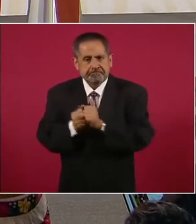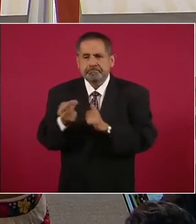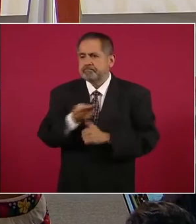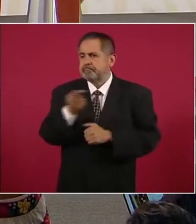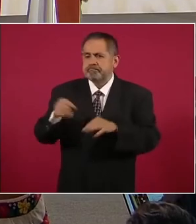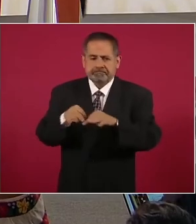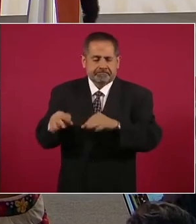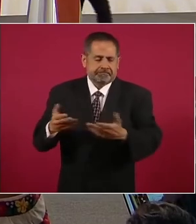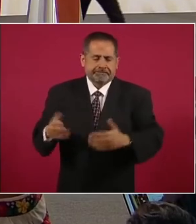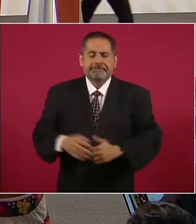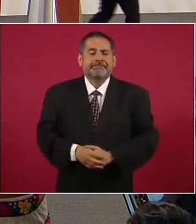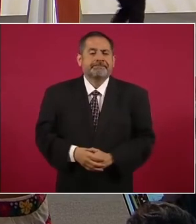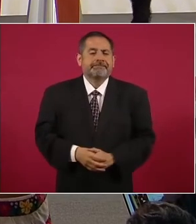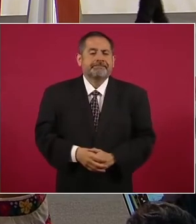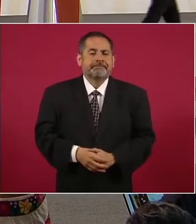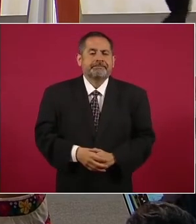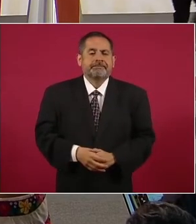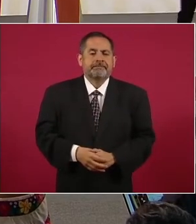ustedes.